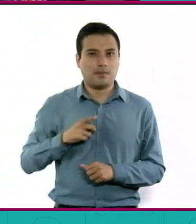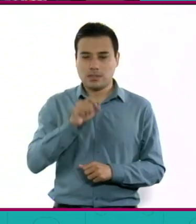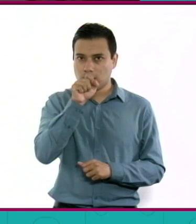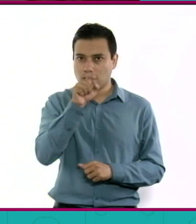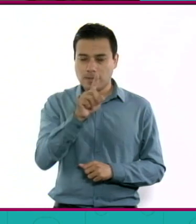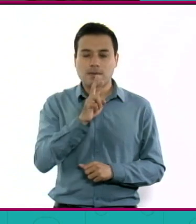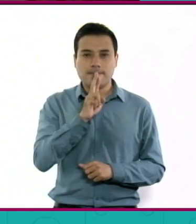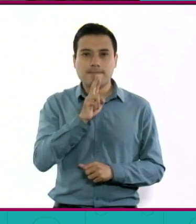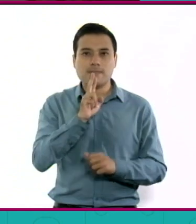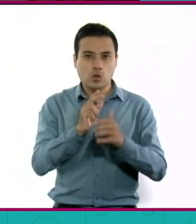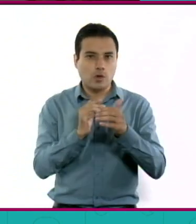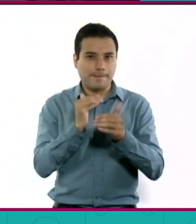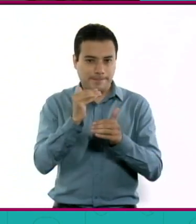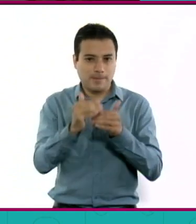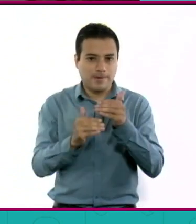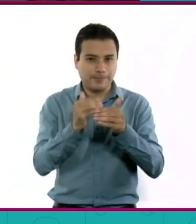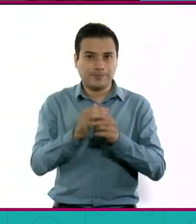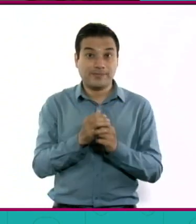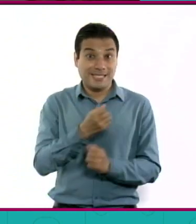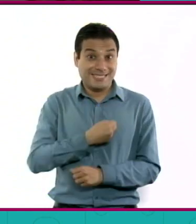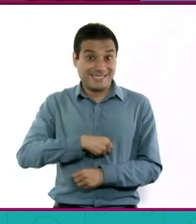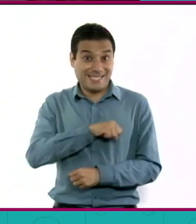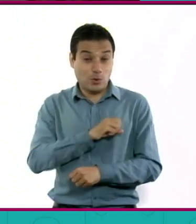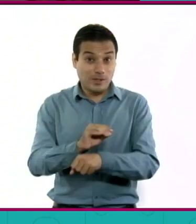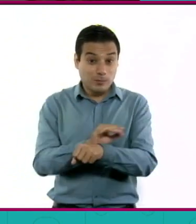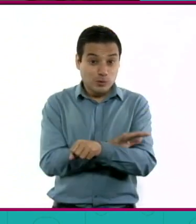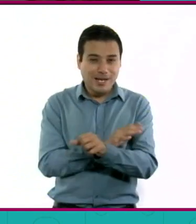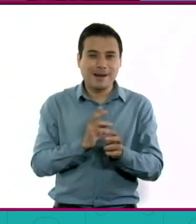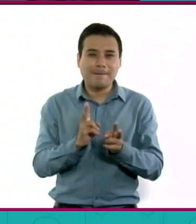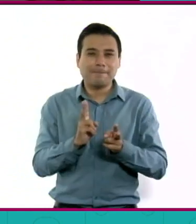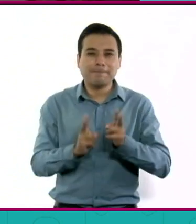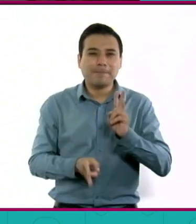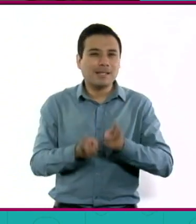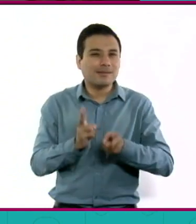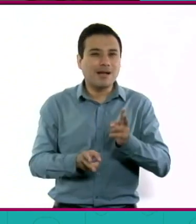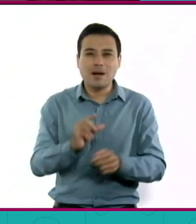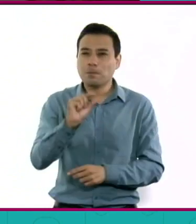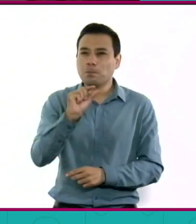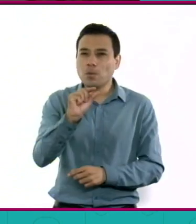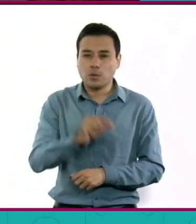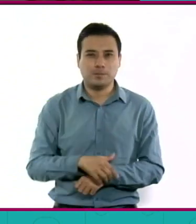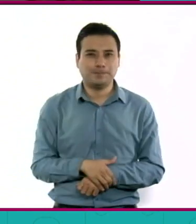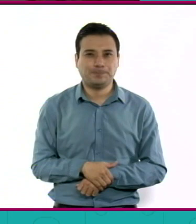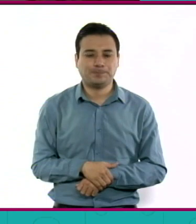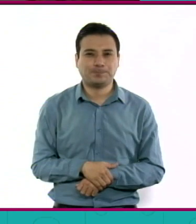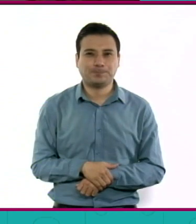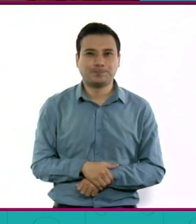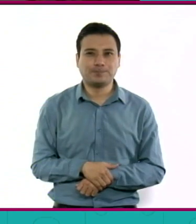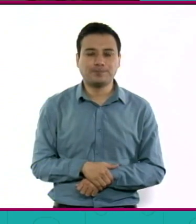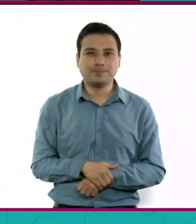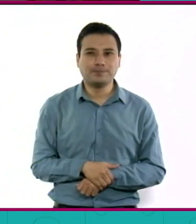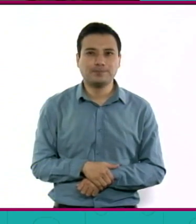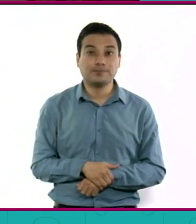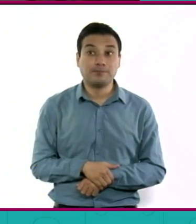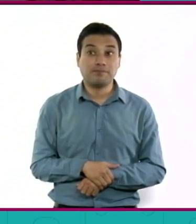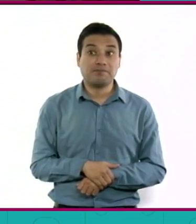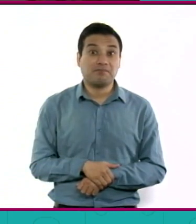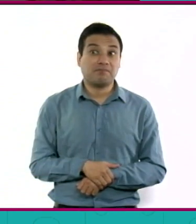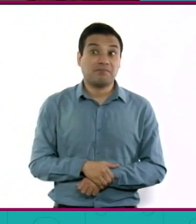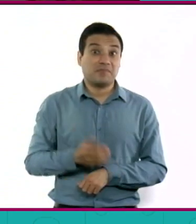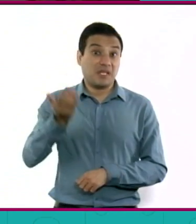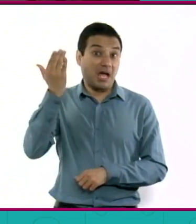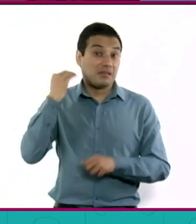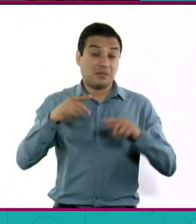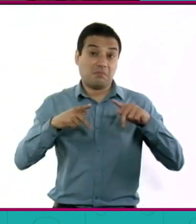mejoremos. De salud emocional habíamos platicado muy poco. La salud emocional, uno decía, pues es que no estoy